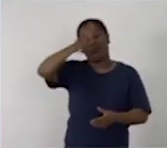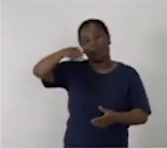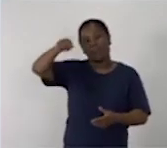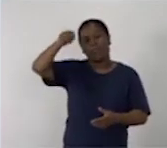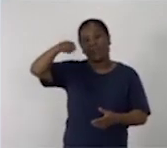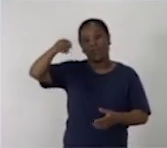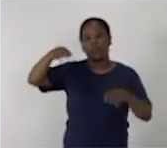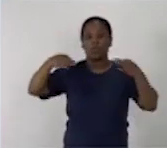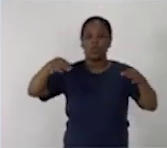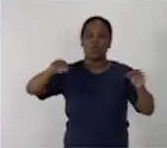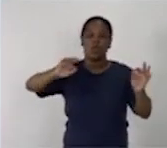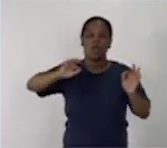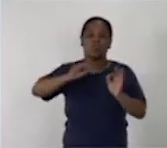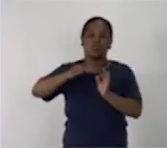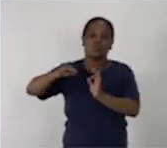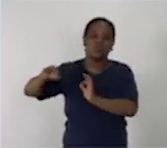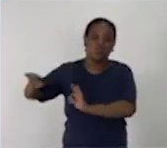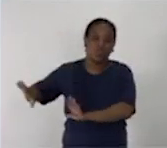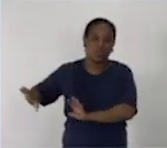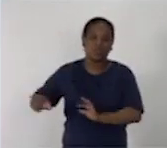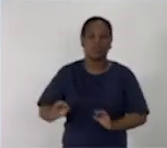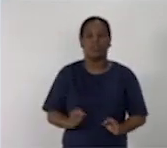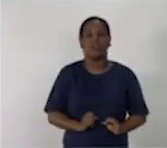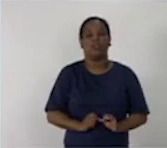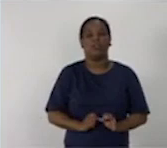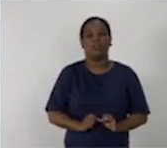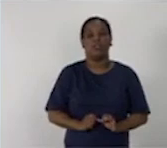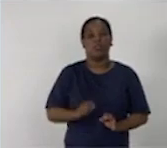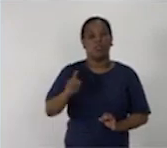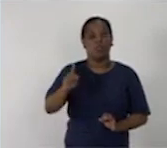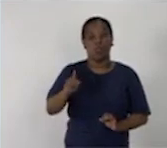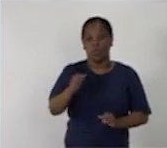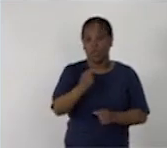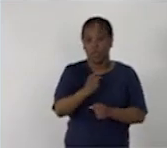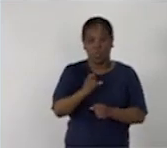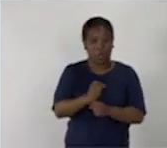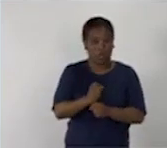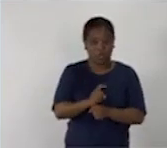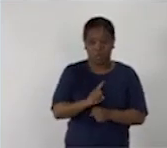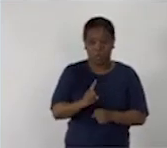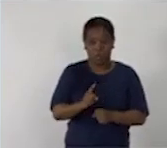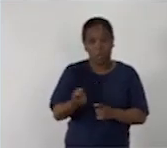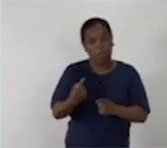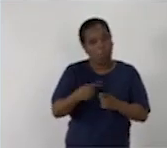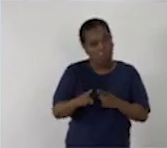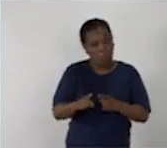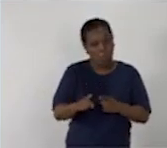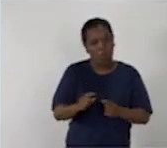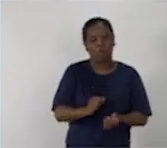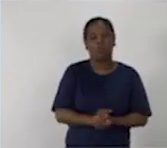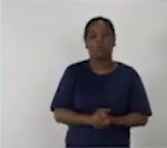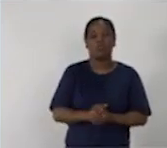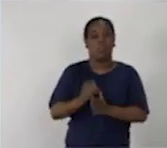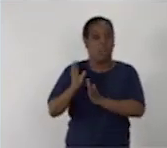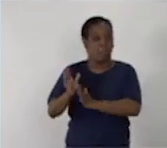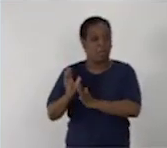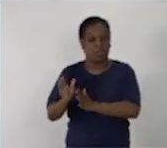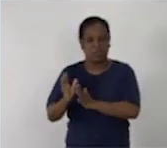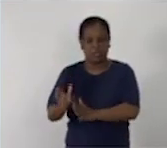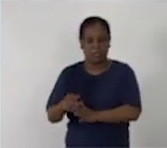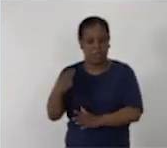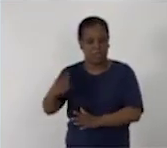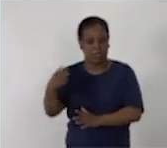hojitas sueltas para luego realizarlos. A continuación, repasen los trazos en hojitas